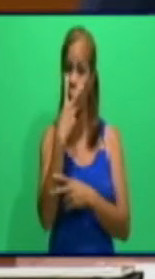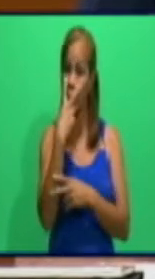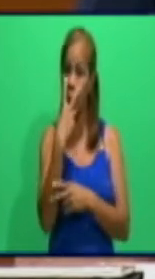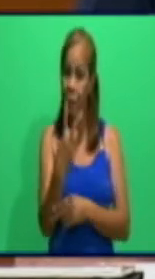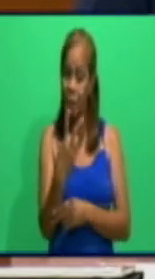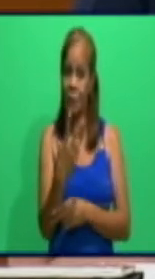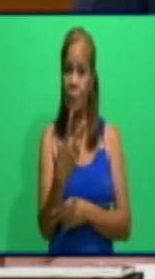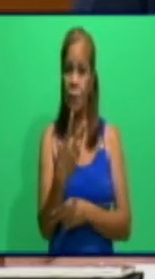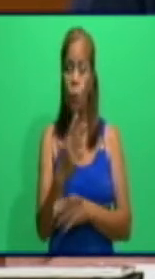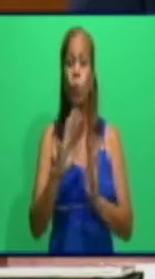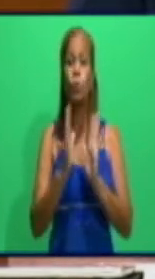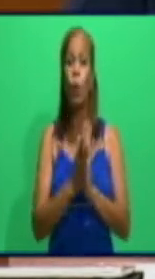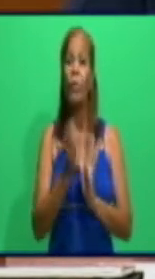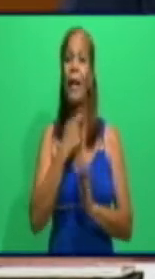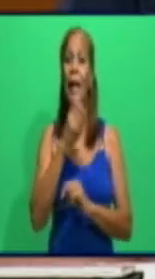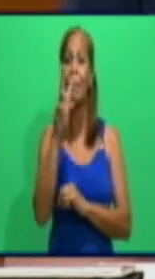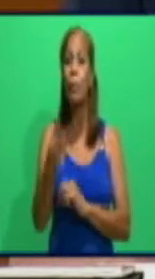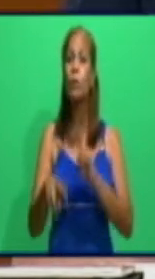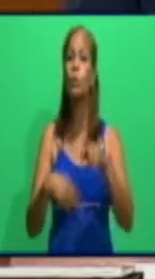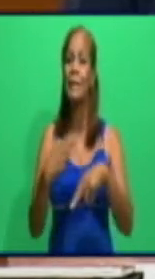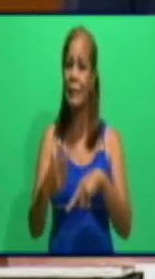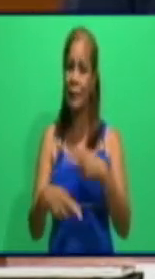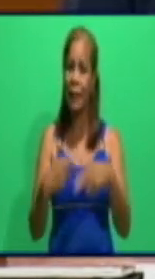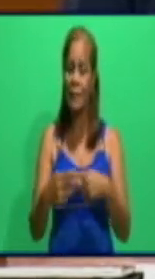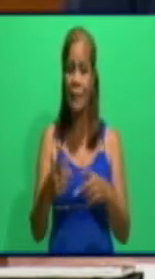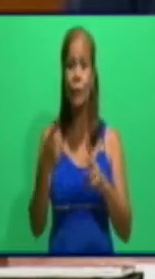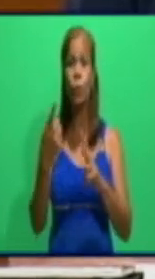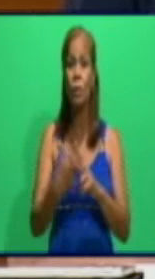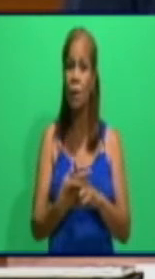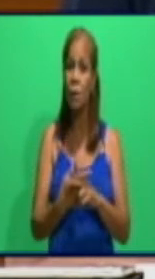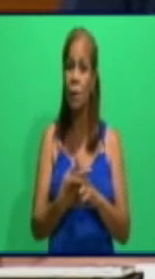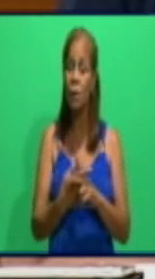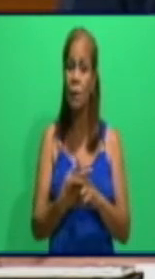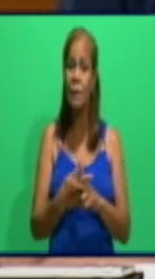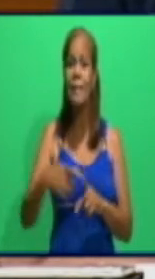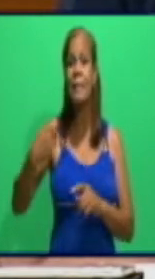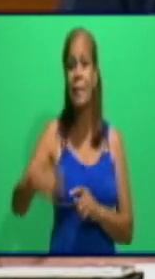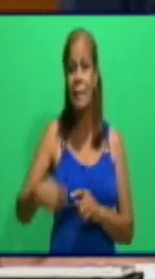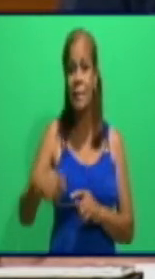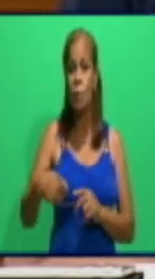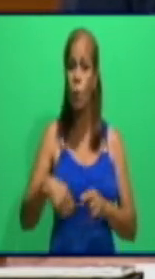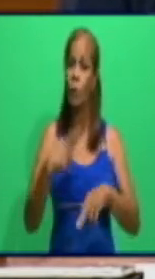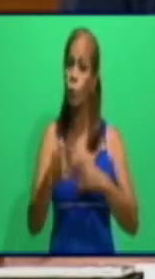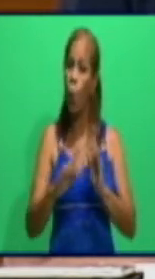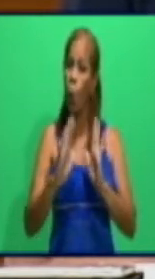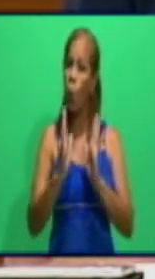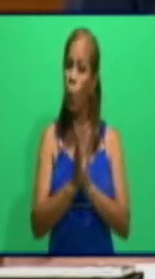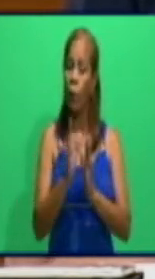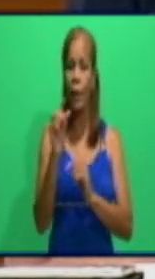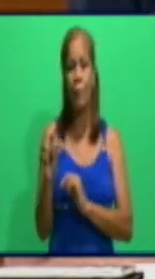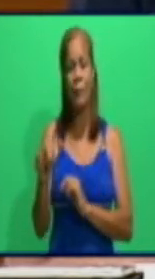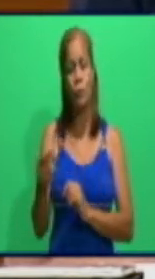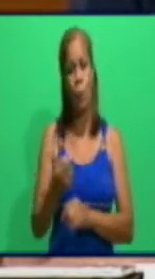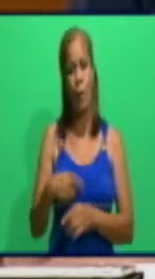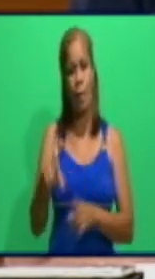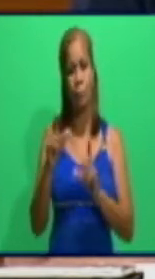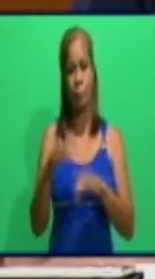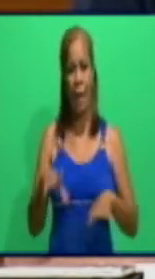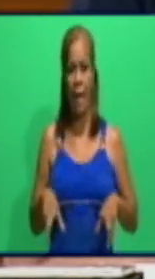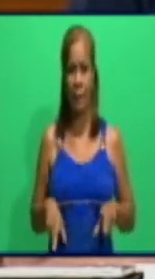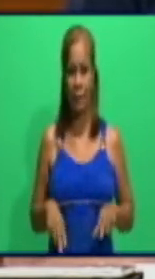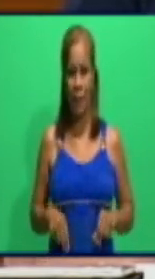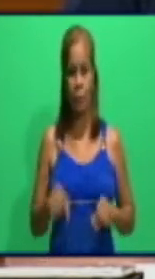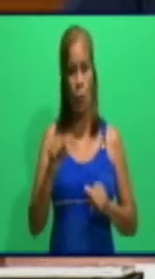adentro evaluando y tomando todas las decisiones. Lo que queda es transmitirle al pueblo confianza,